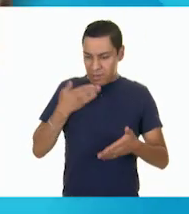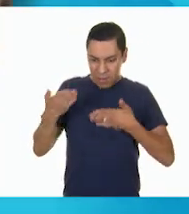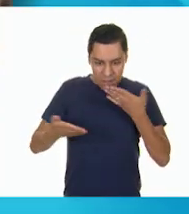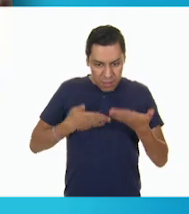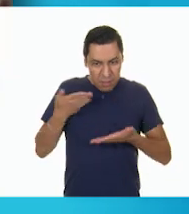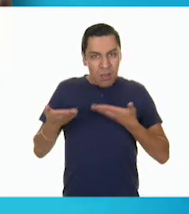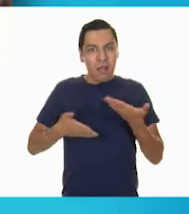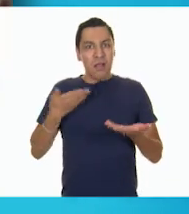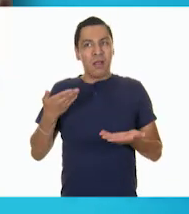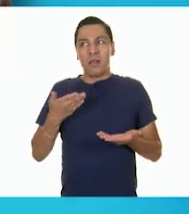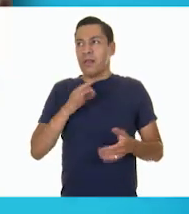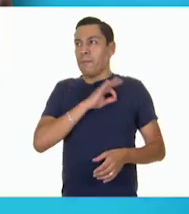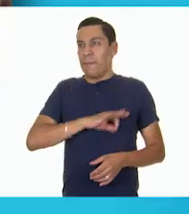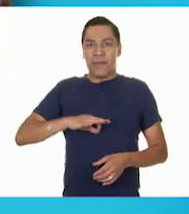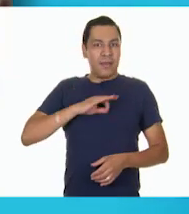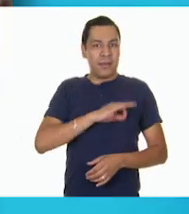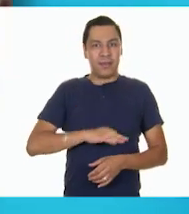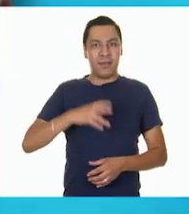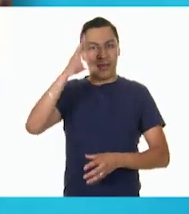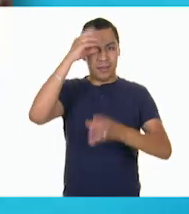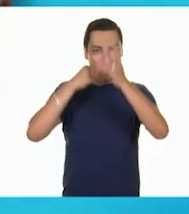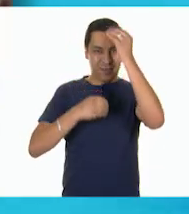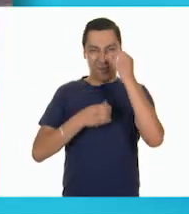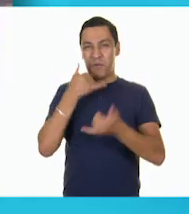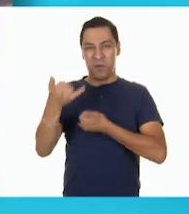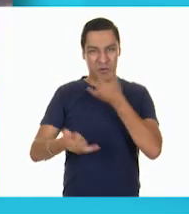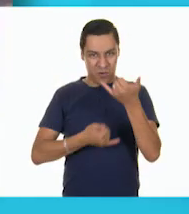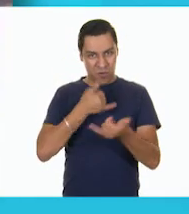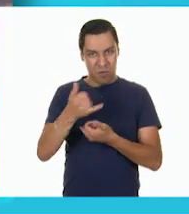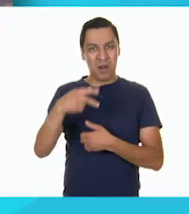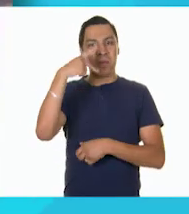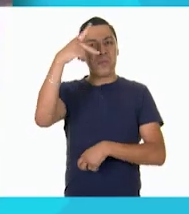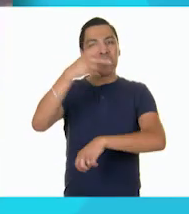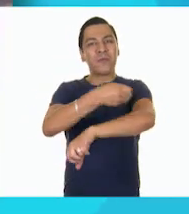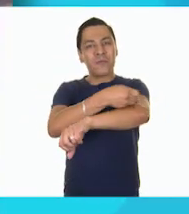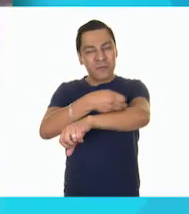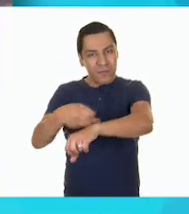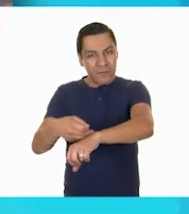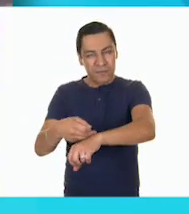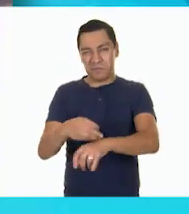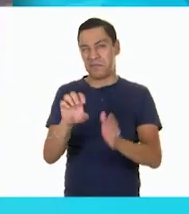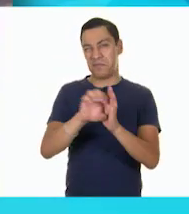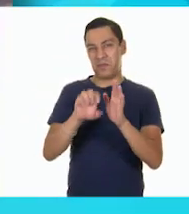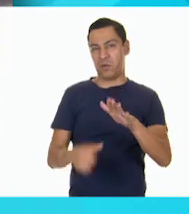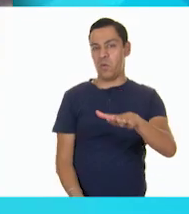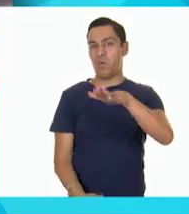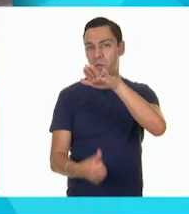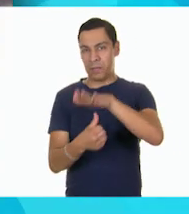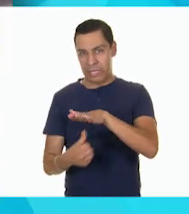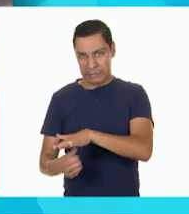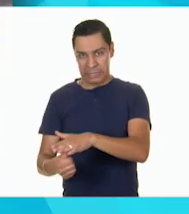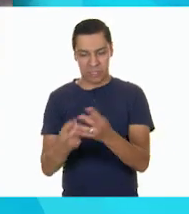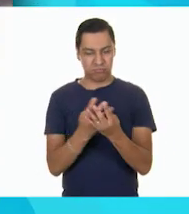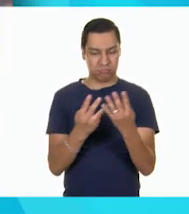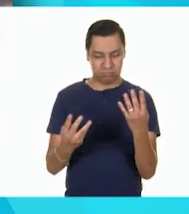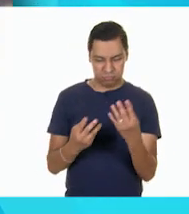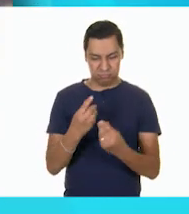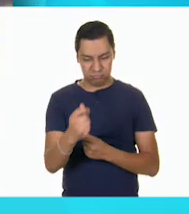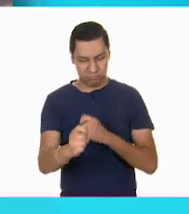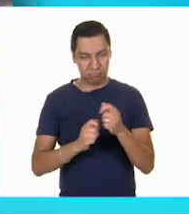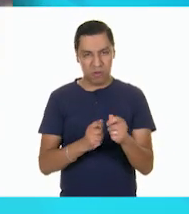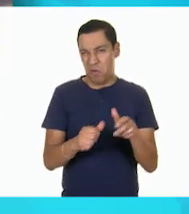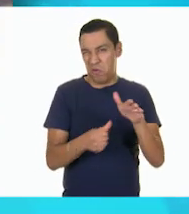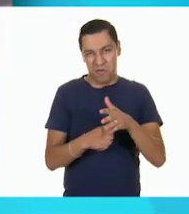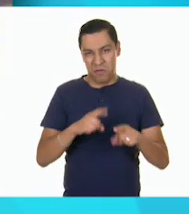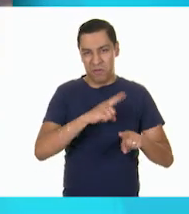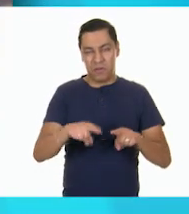dentro de tu casa y con las personas con las que vives. Por ejemplo, si te gustan los juegos de mesa en tu casa, con las personas con las